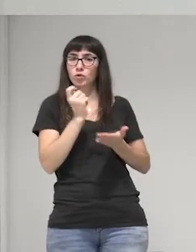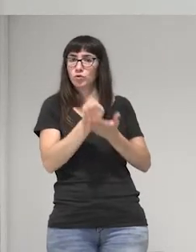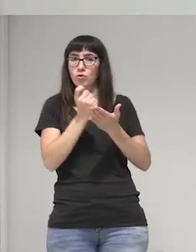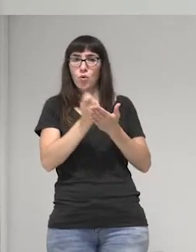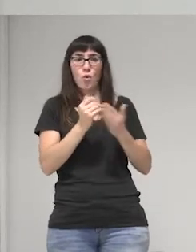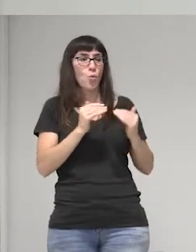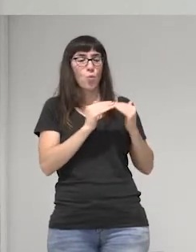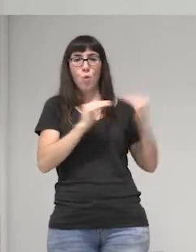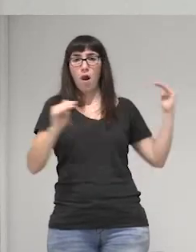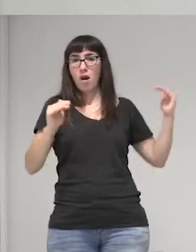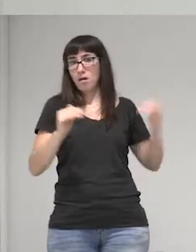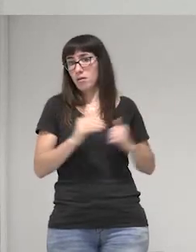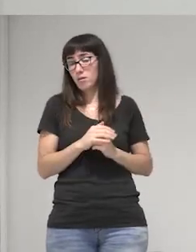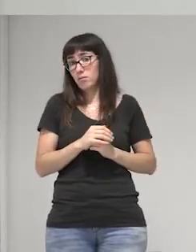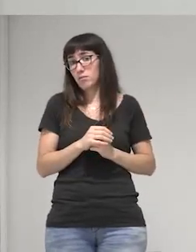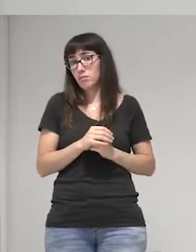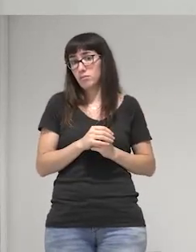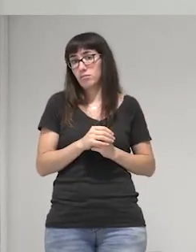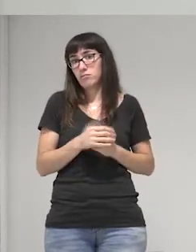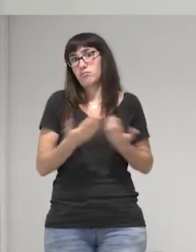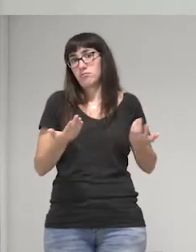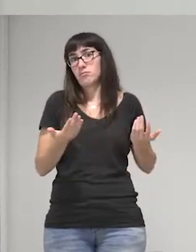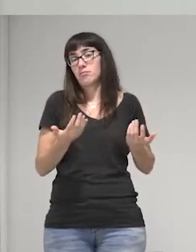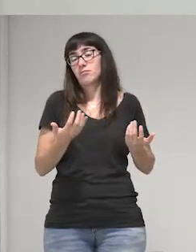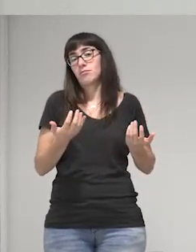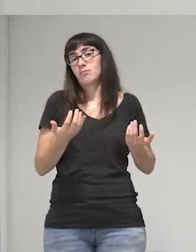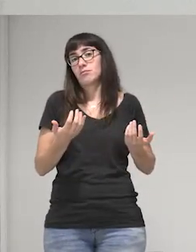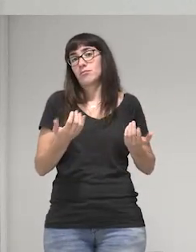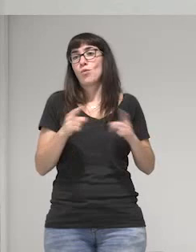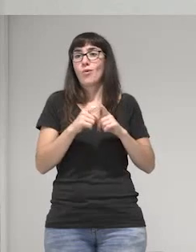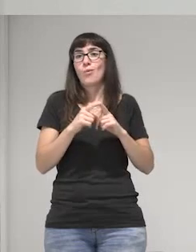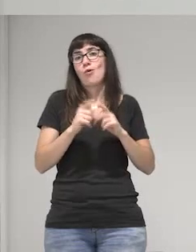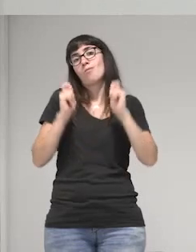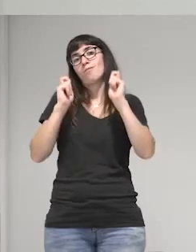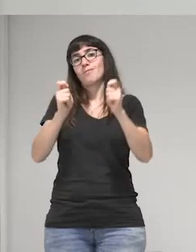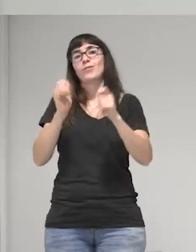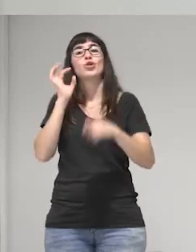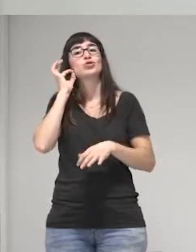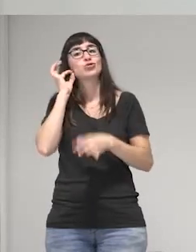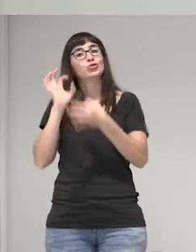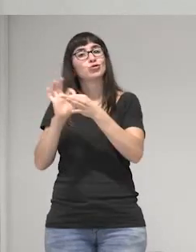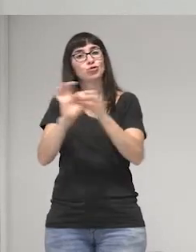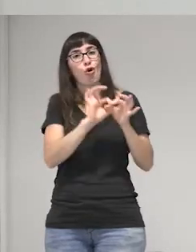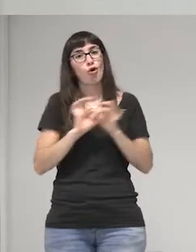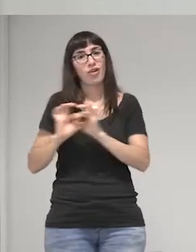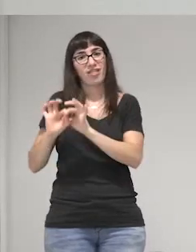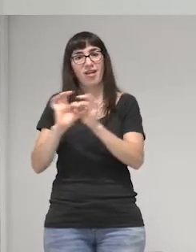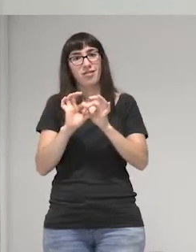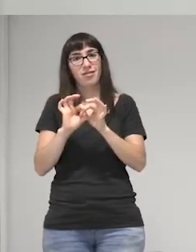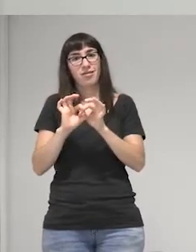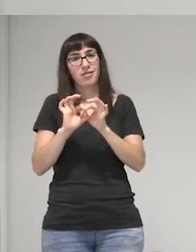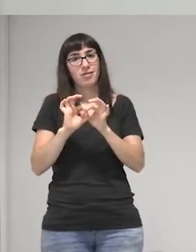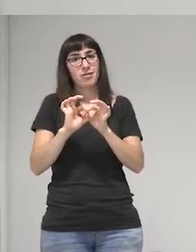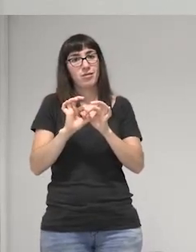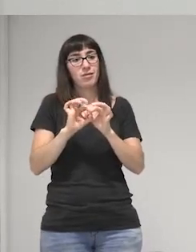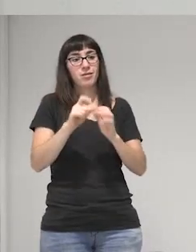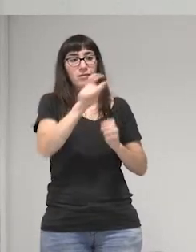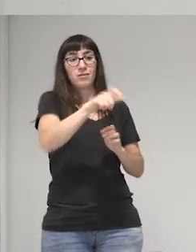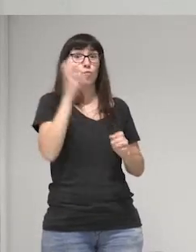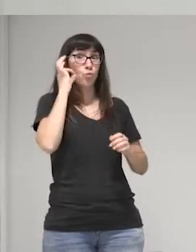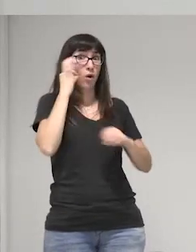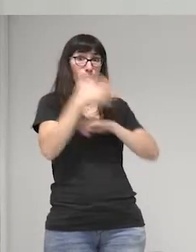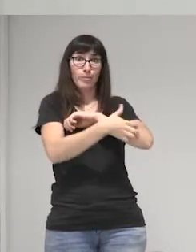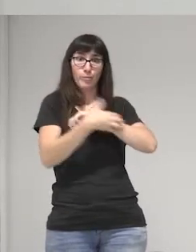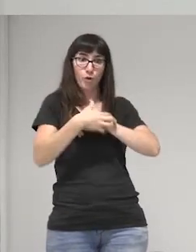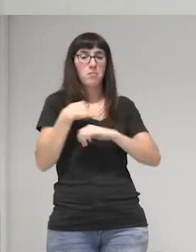bueno sería una sororidad de que George pagara los impuestos de las compañeras que están en un contexto de empobrecimiento